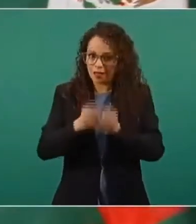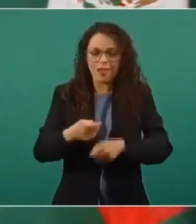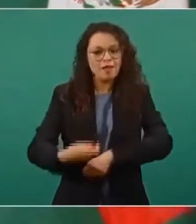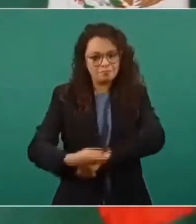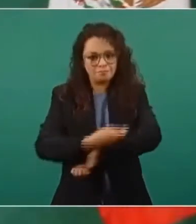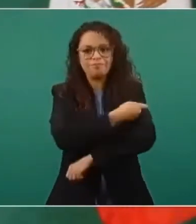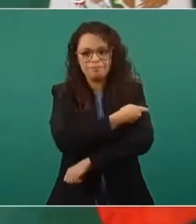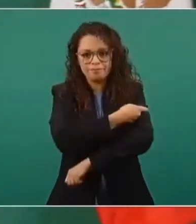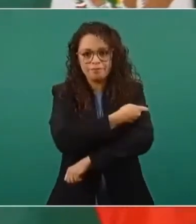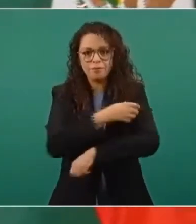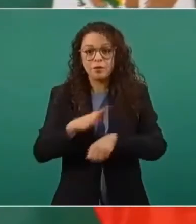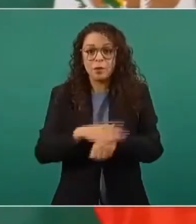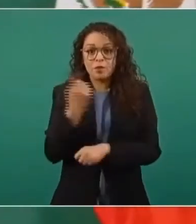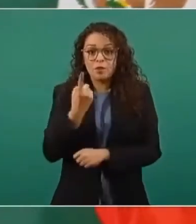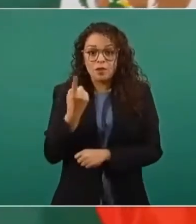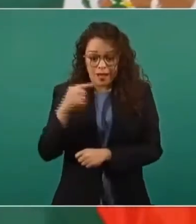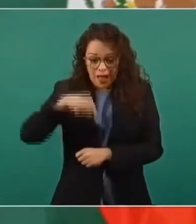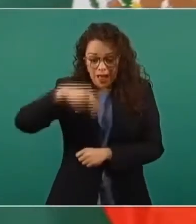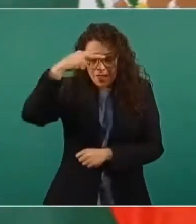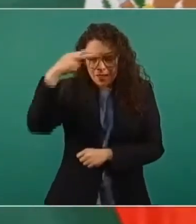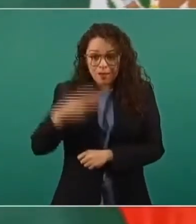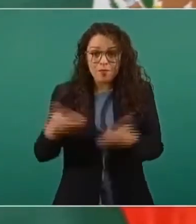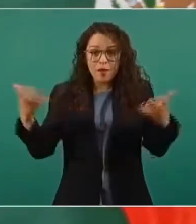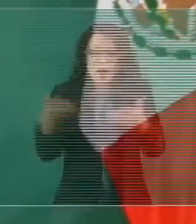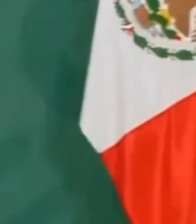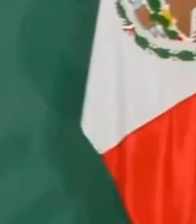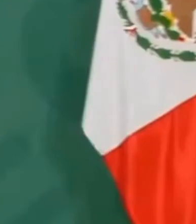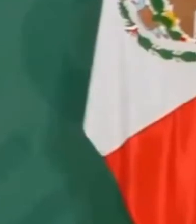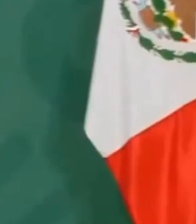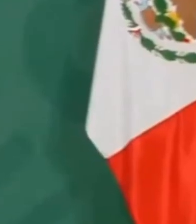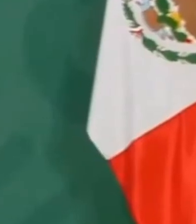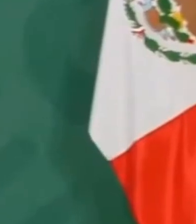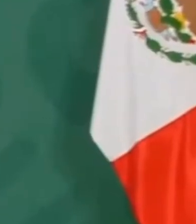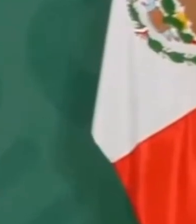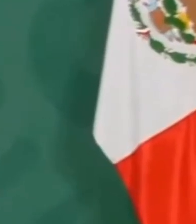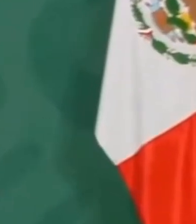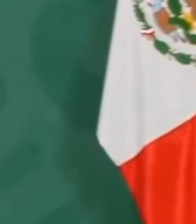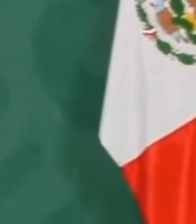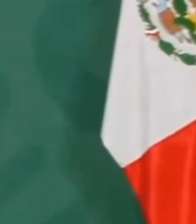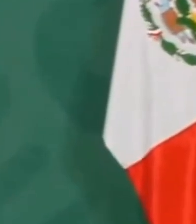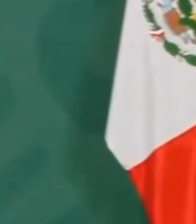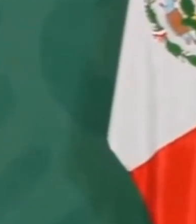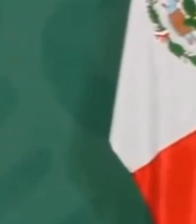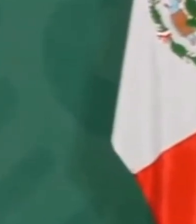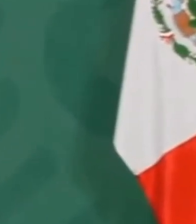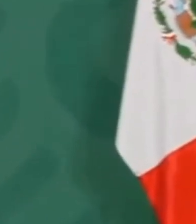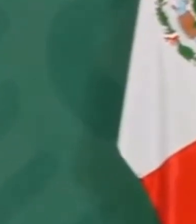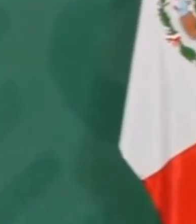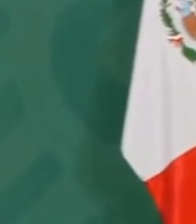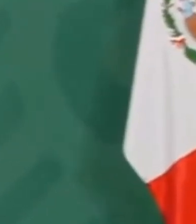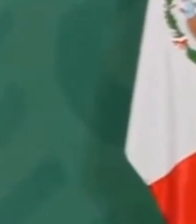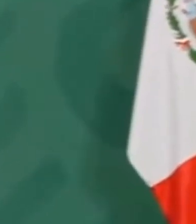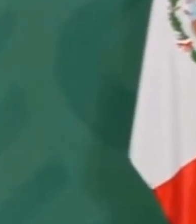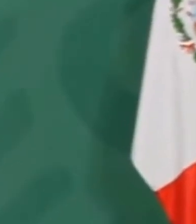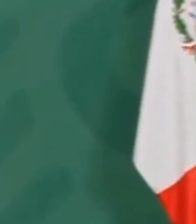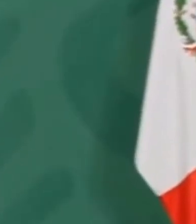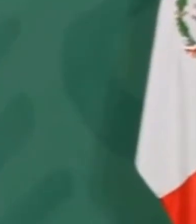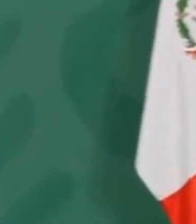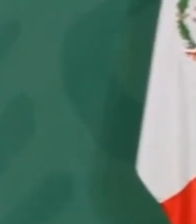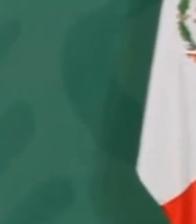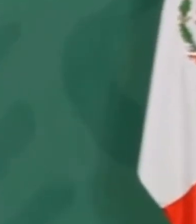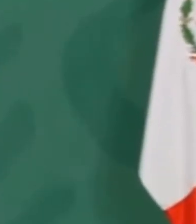se está envasando aquí la vacuna CanSino y esa vacuna